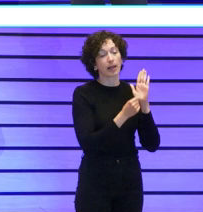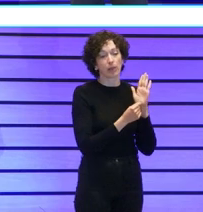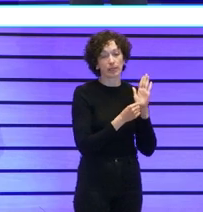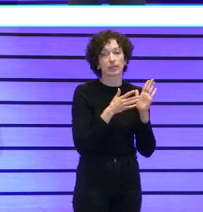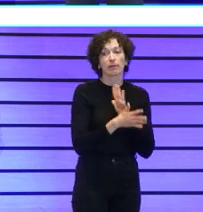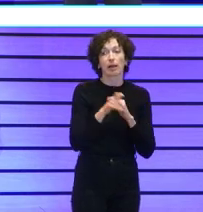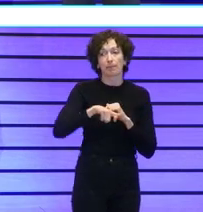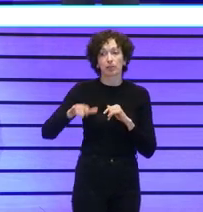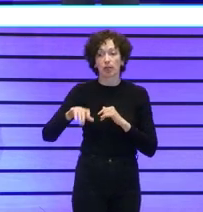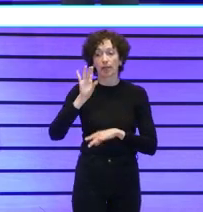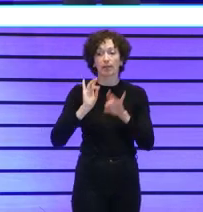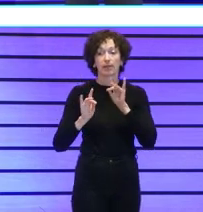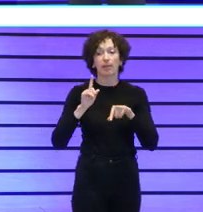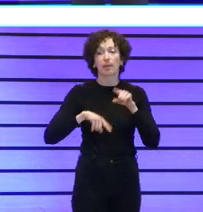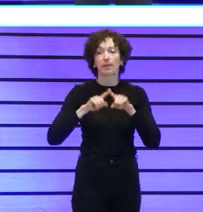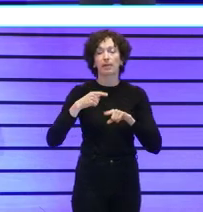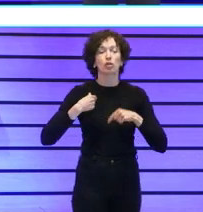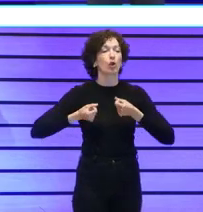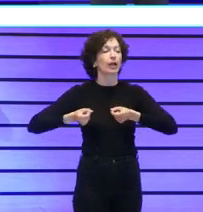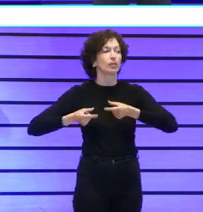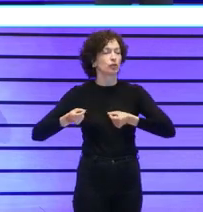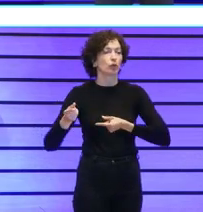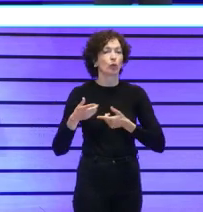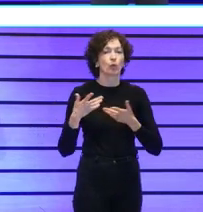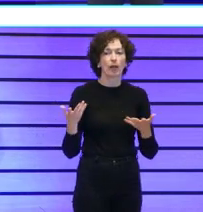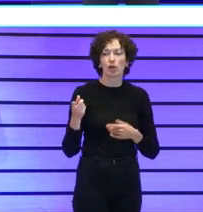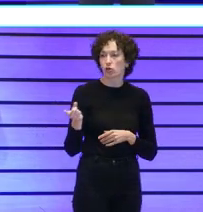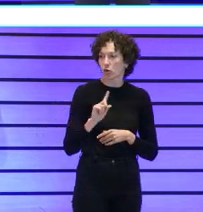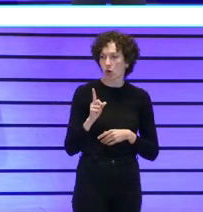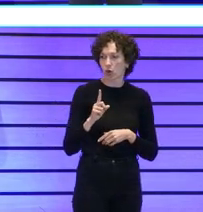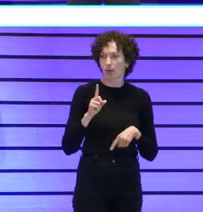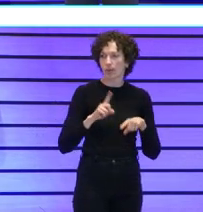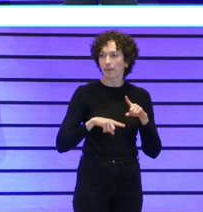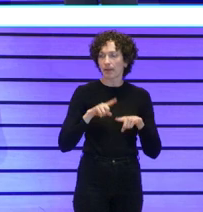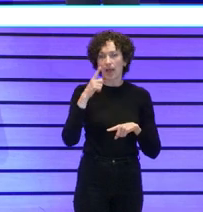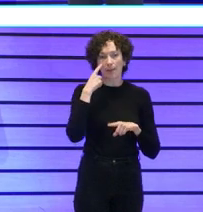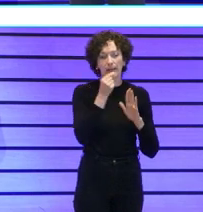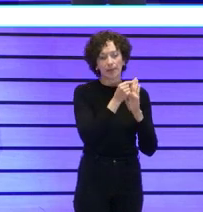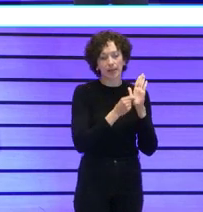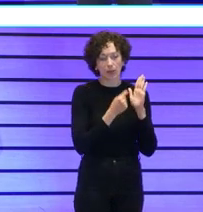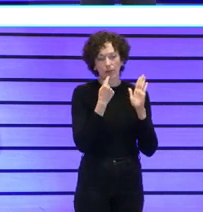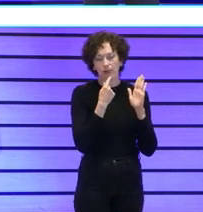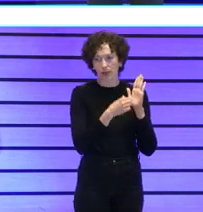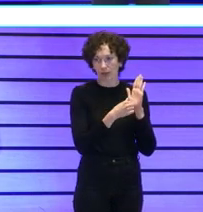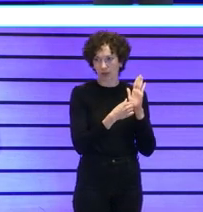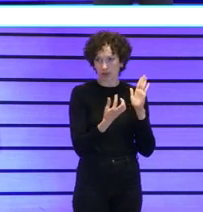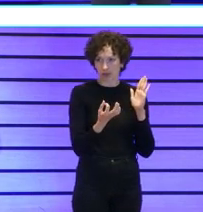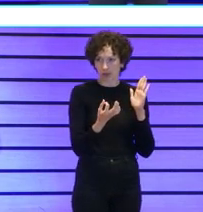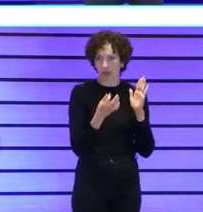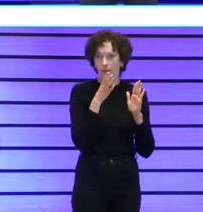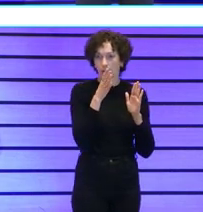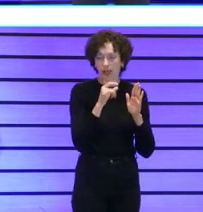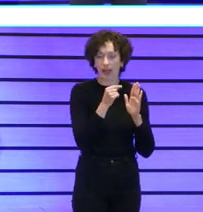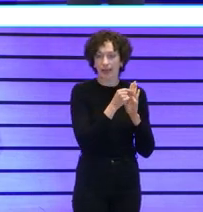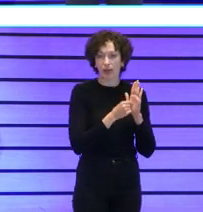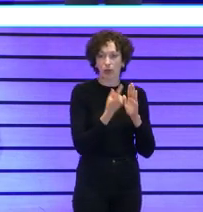decisiones no en función de lo que se han gastado sino de cómo va su indicador ¿vale? tenemos un indicador de productividad